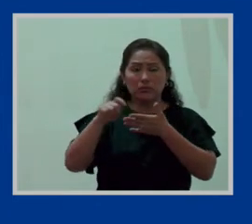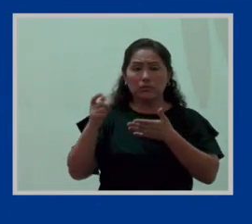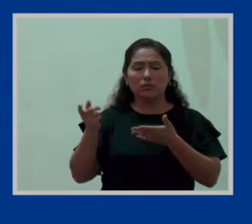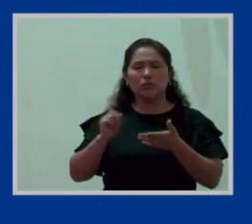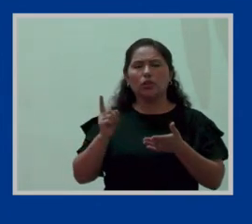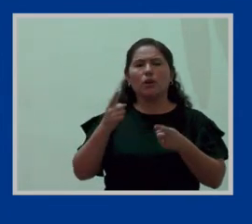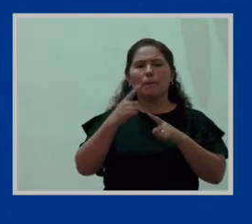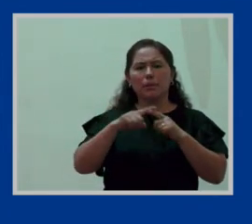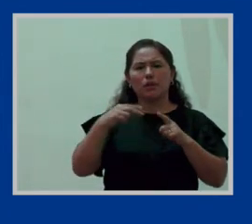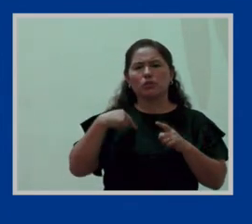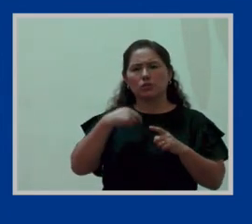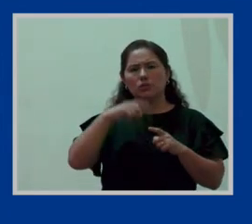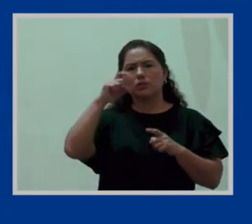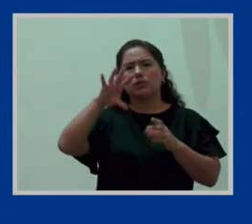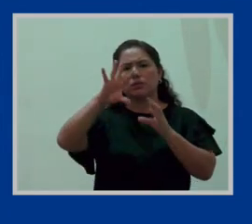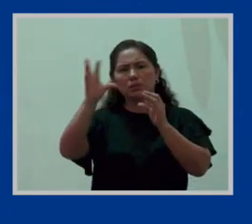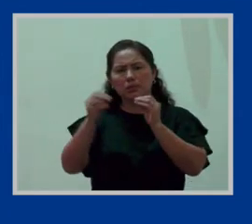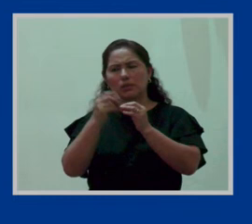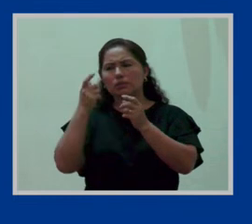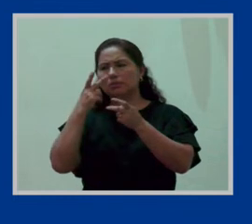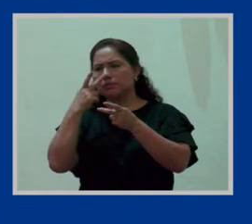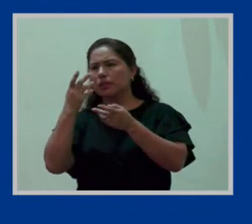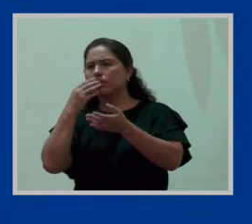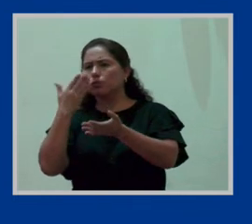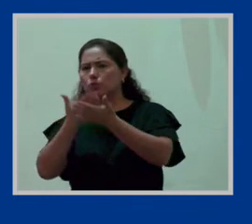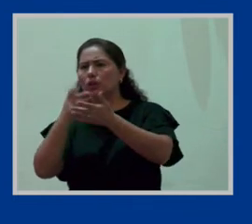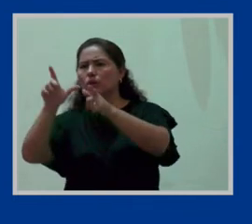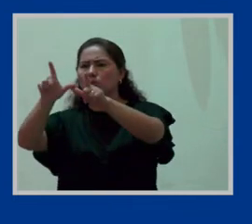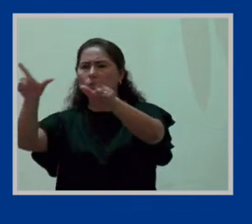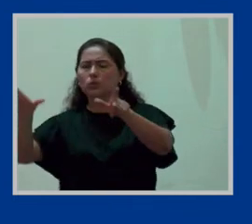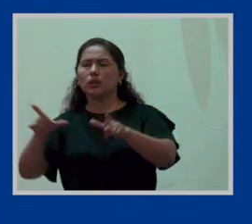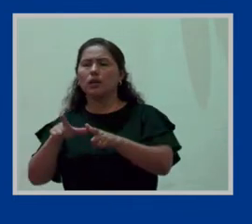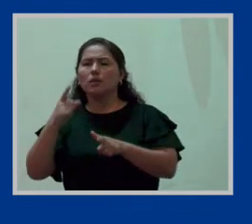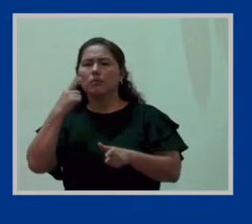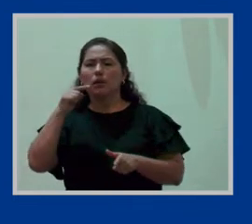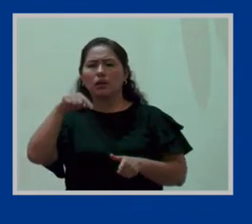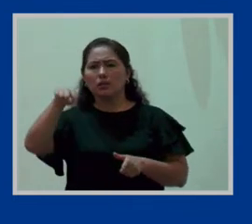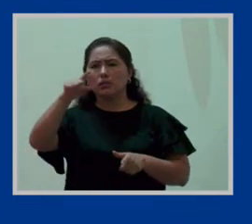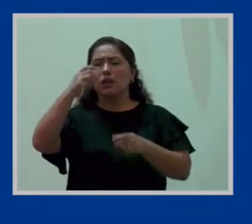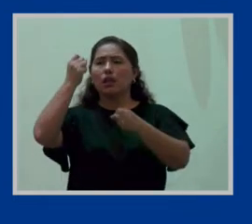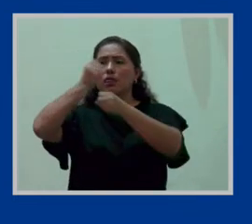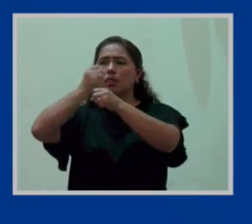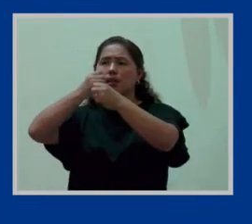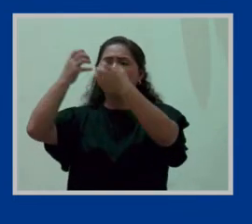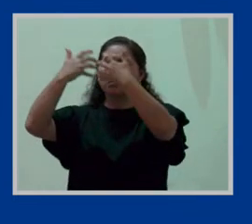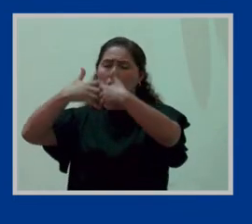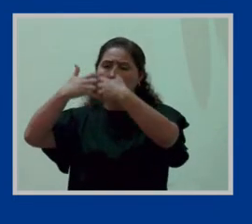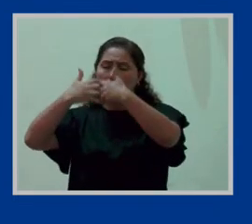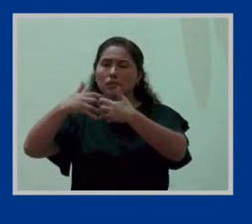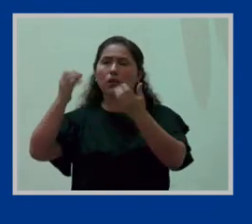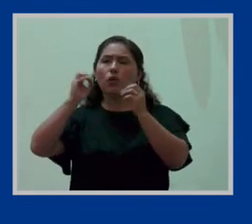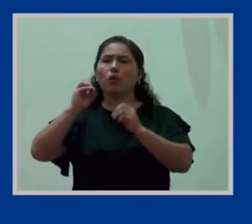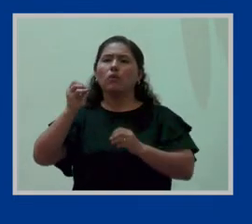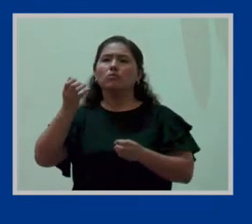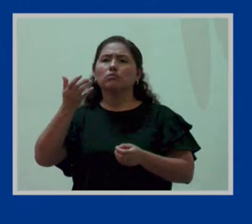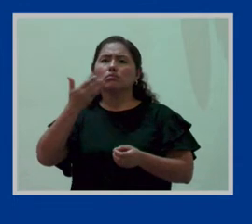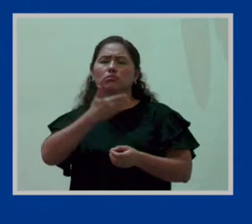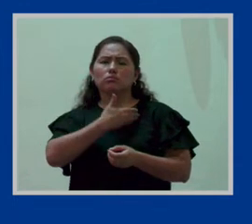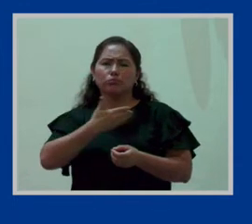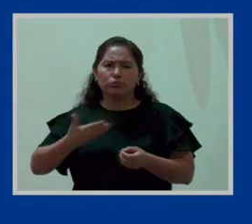complementar como una antesala para que las empresas o las entidades públicas